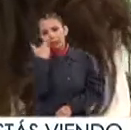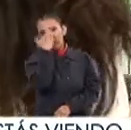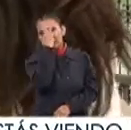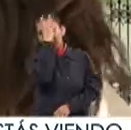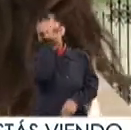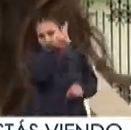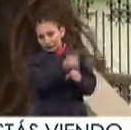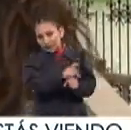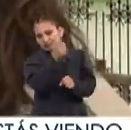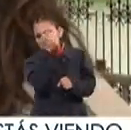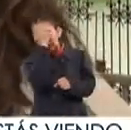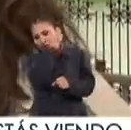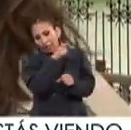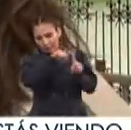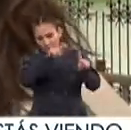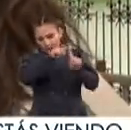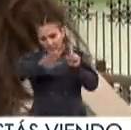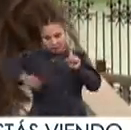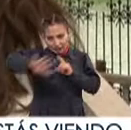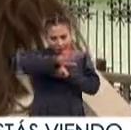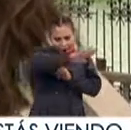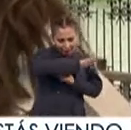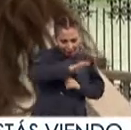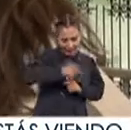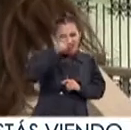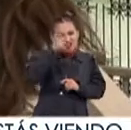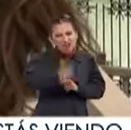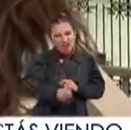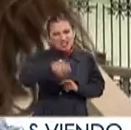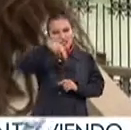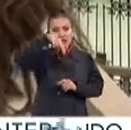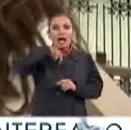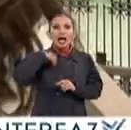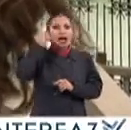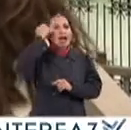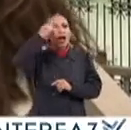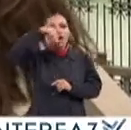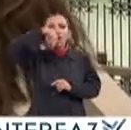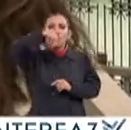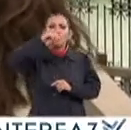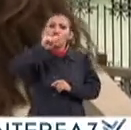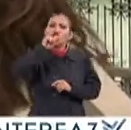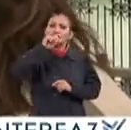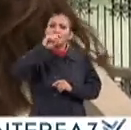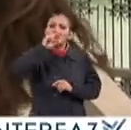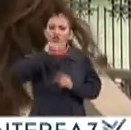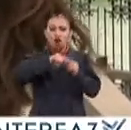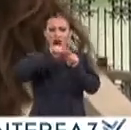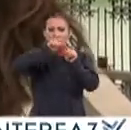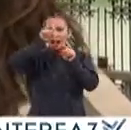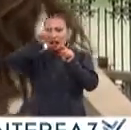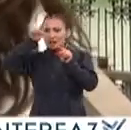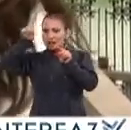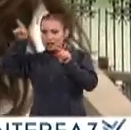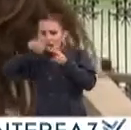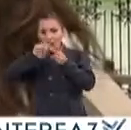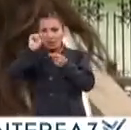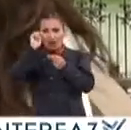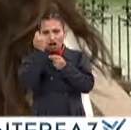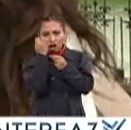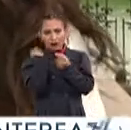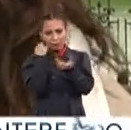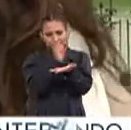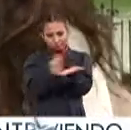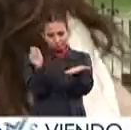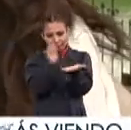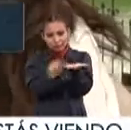tres días Desde distintas disciplinas Qué significa la idea de notar De graficar Cuáles son las tecnologías de